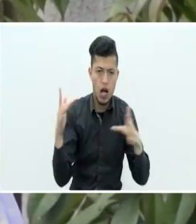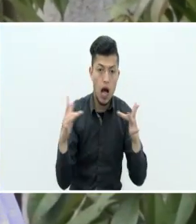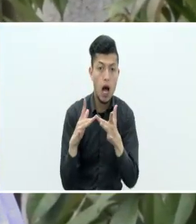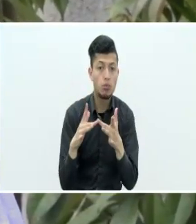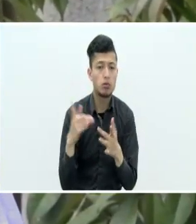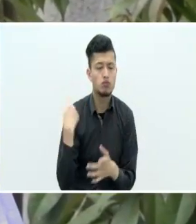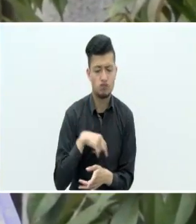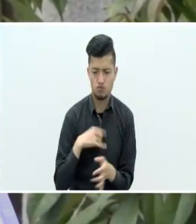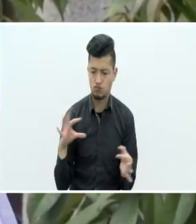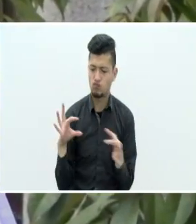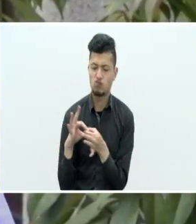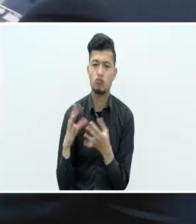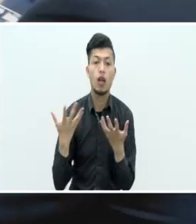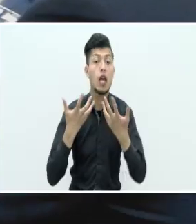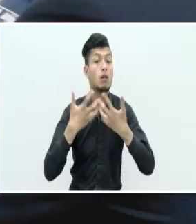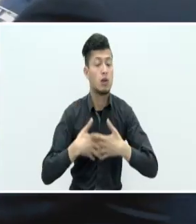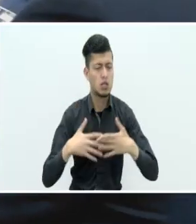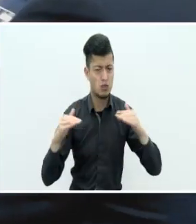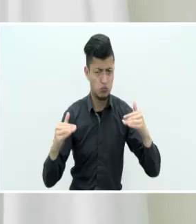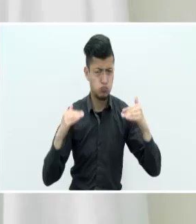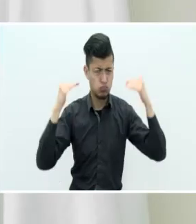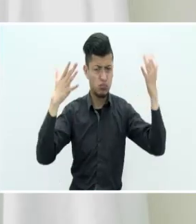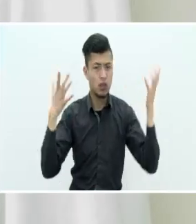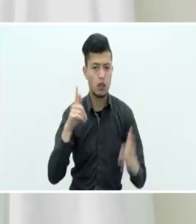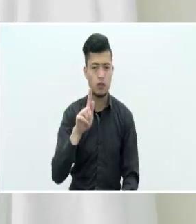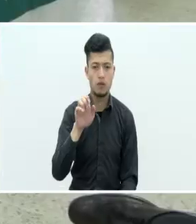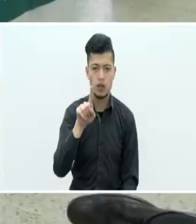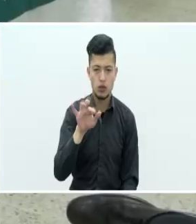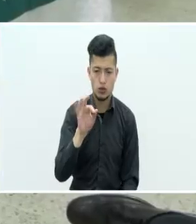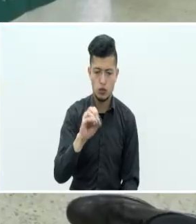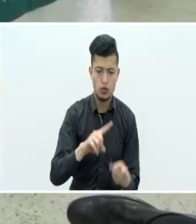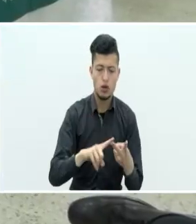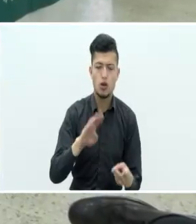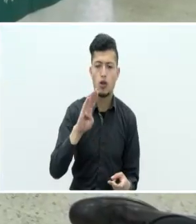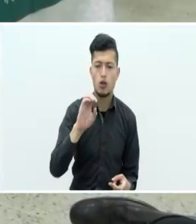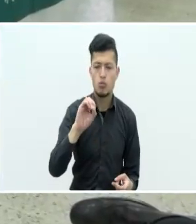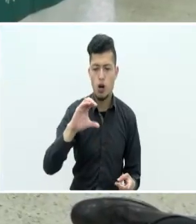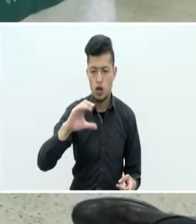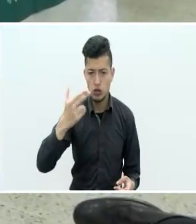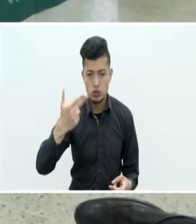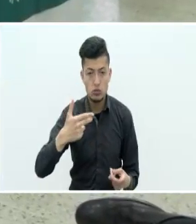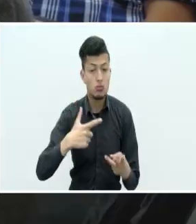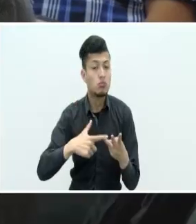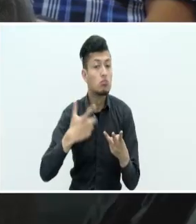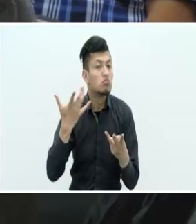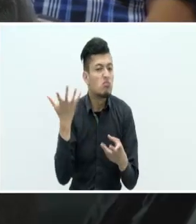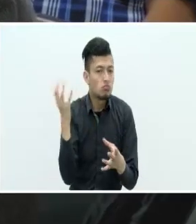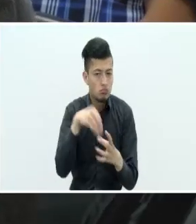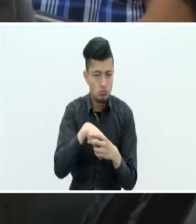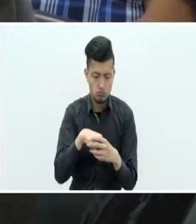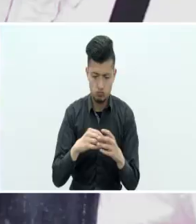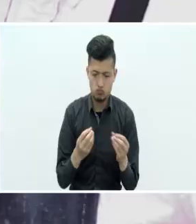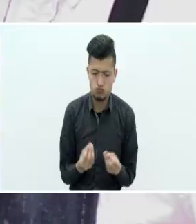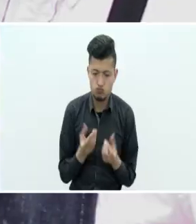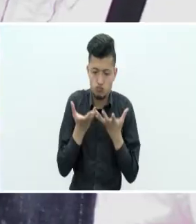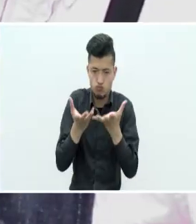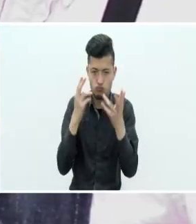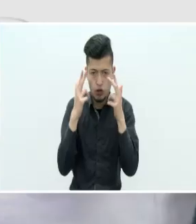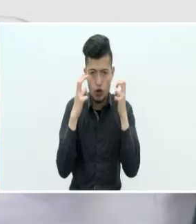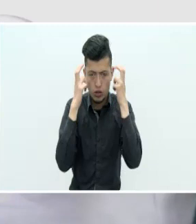nos unimos con empresas tan importantes como Festo, Bosch, para hacer esa transferencia de conocimientos que a su vez